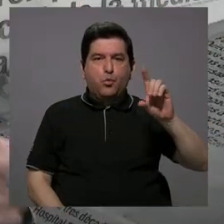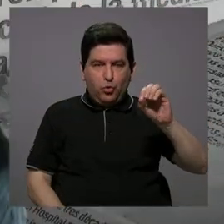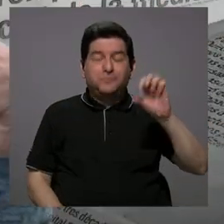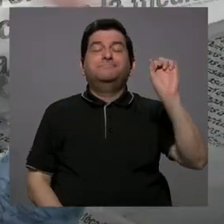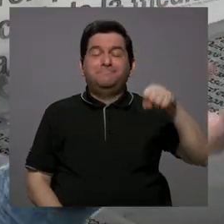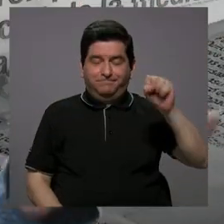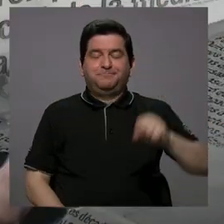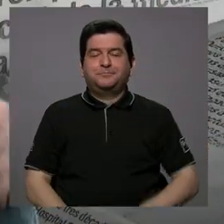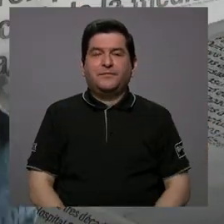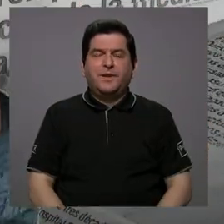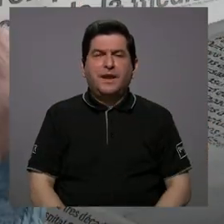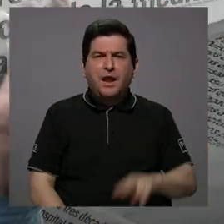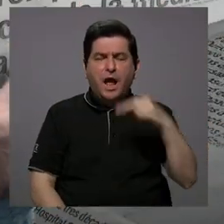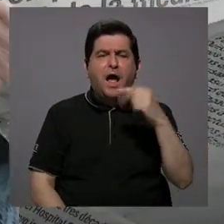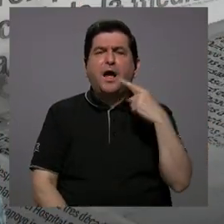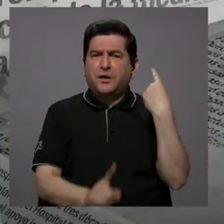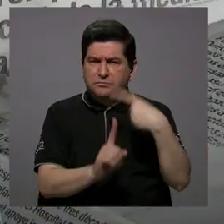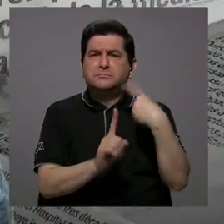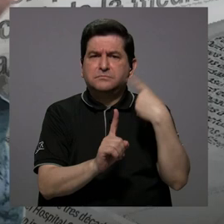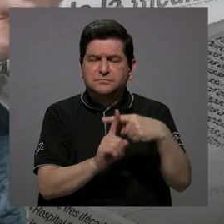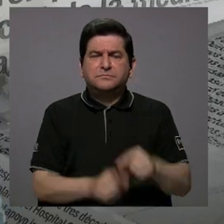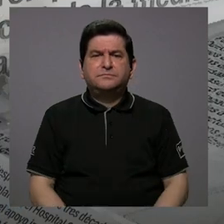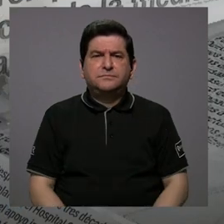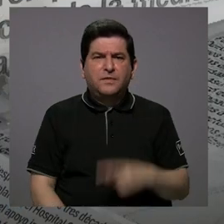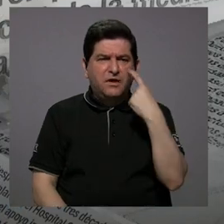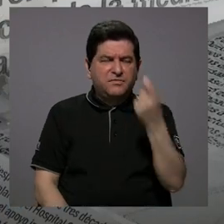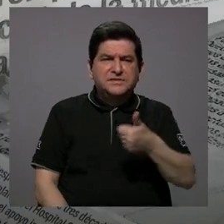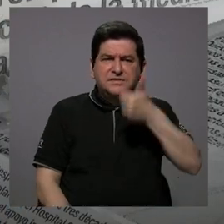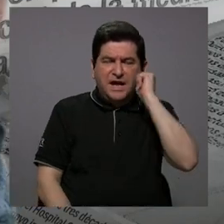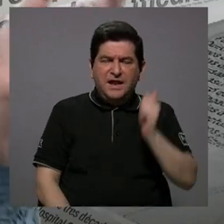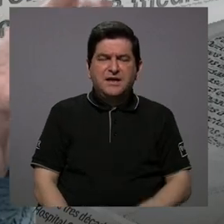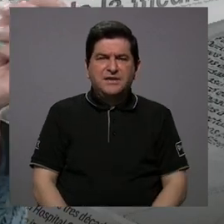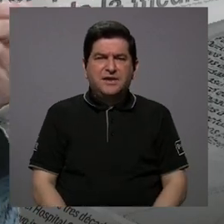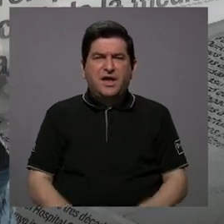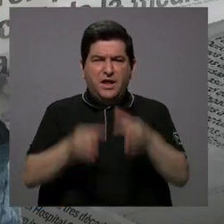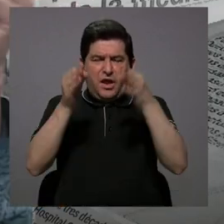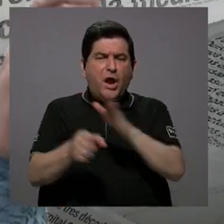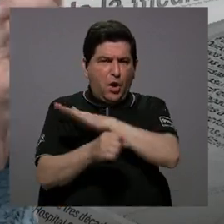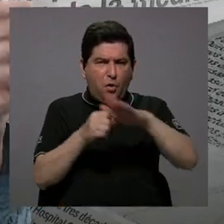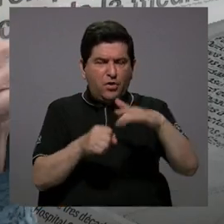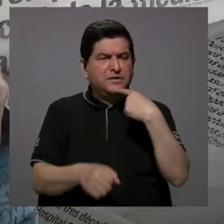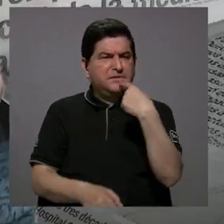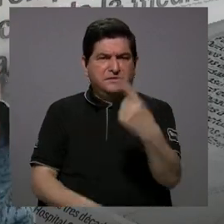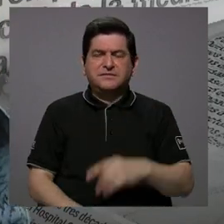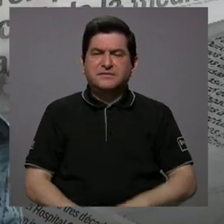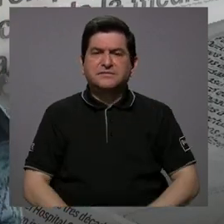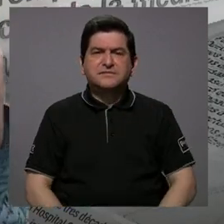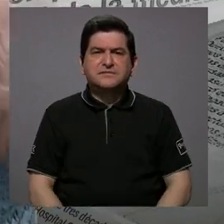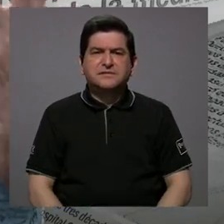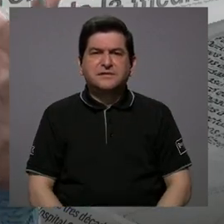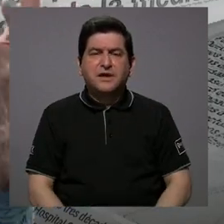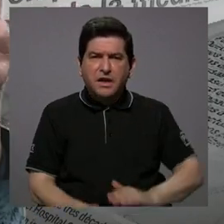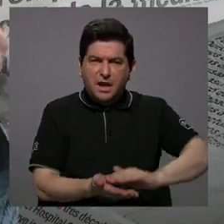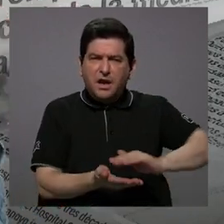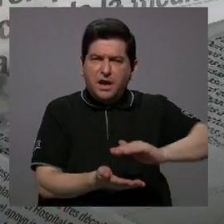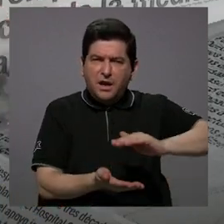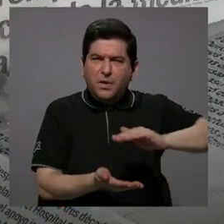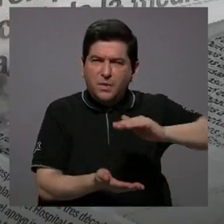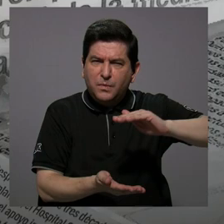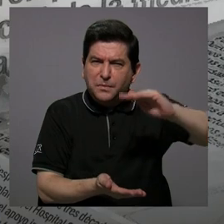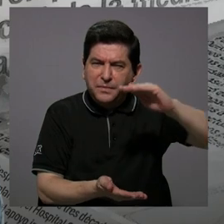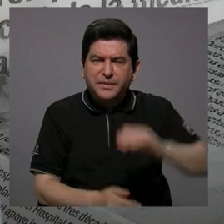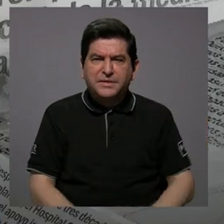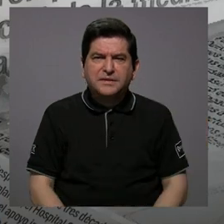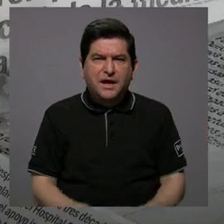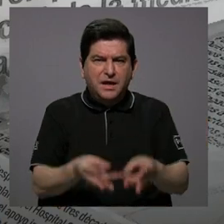noticia muy alentadora y fue que el fiscal ayer en corte plena que lo escuchaba anunciaba que habían aumentado la